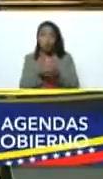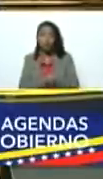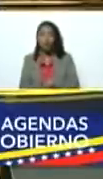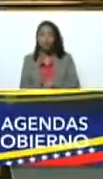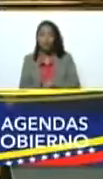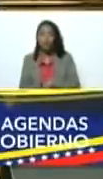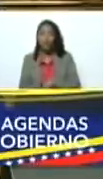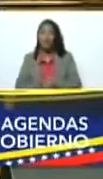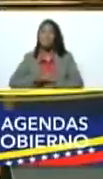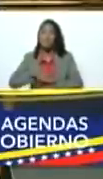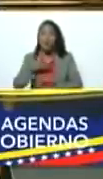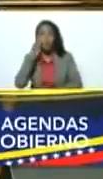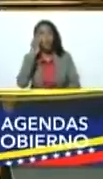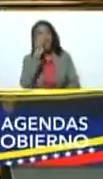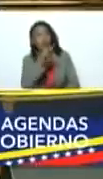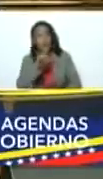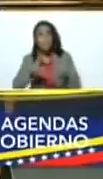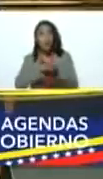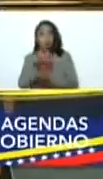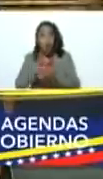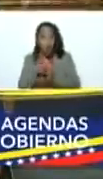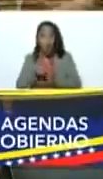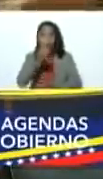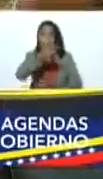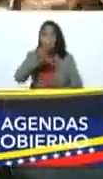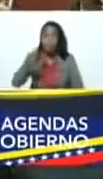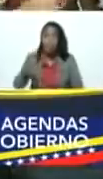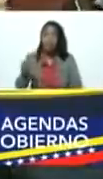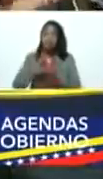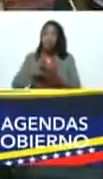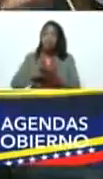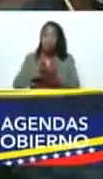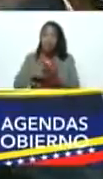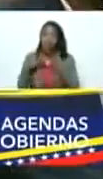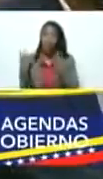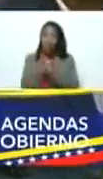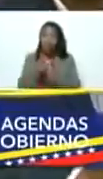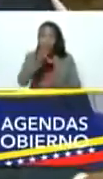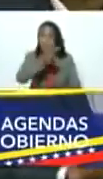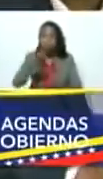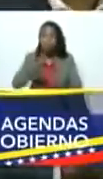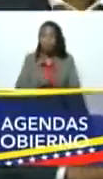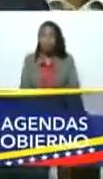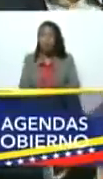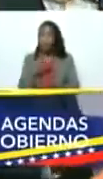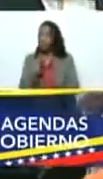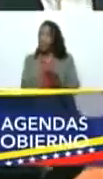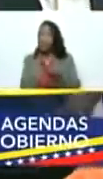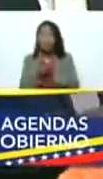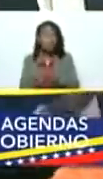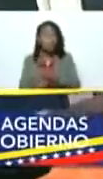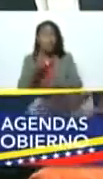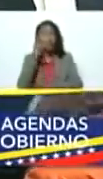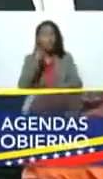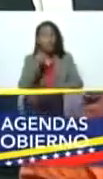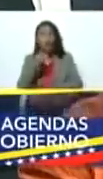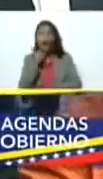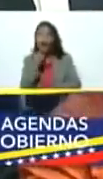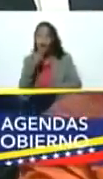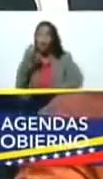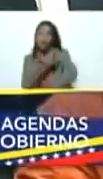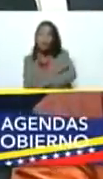y podamos ver los problemas de la gente las soluciones junto a la gente no importa que usted sea oposición